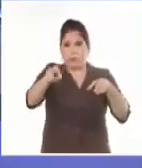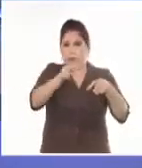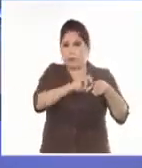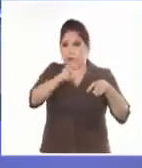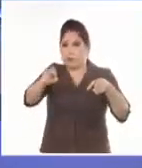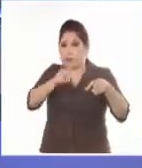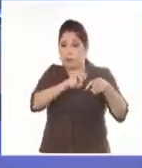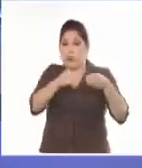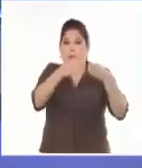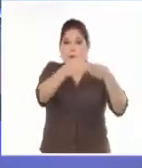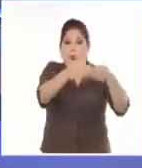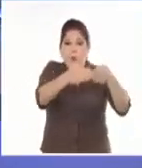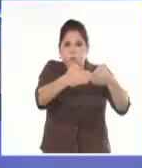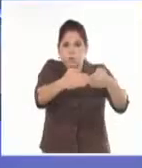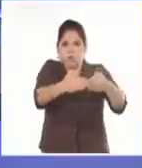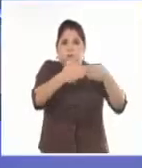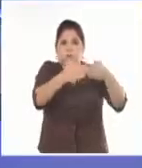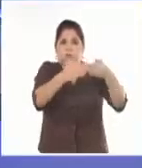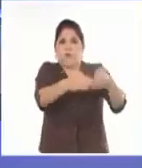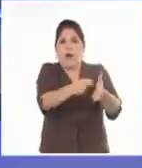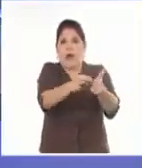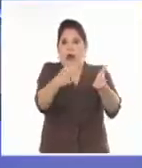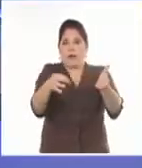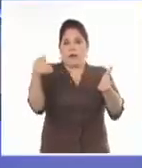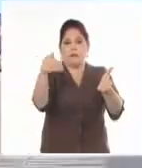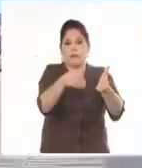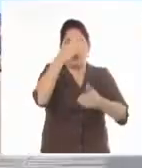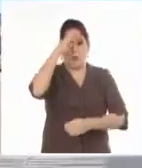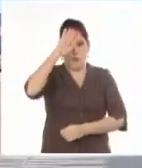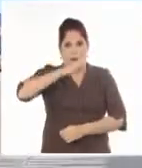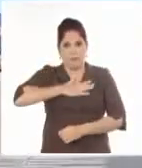buque de gran porte que transportó arroz hacia nuestro país.